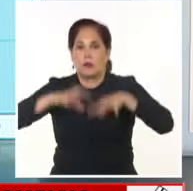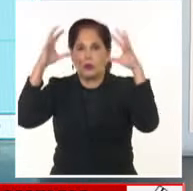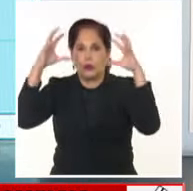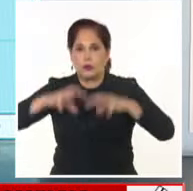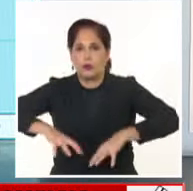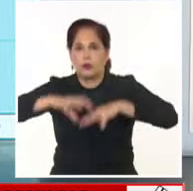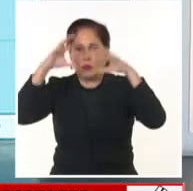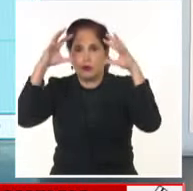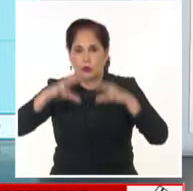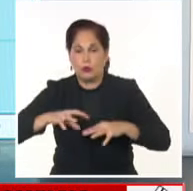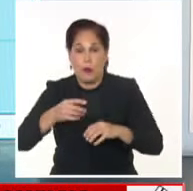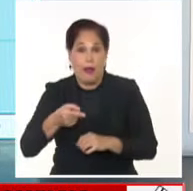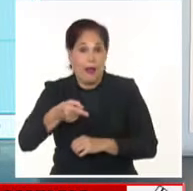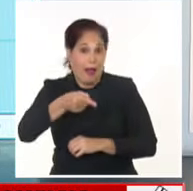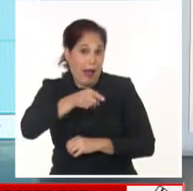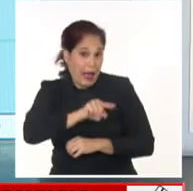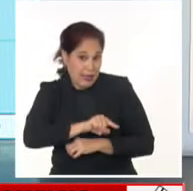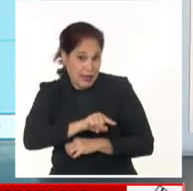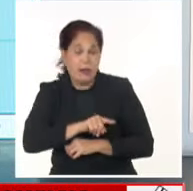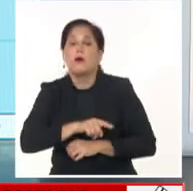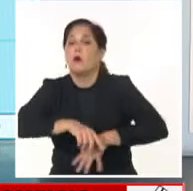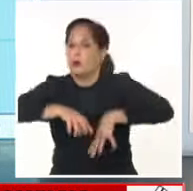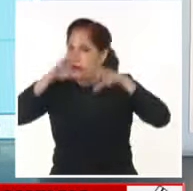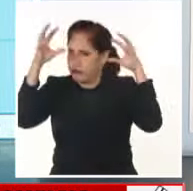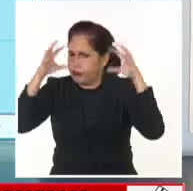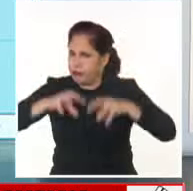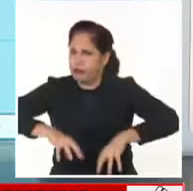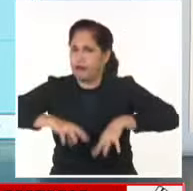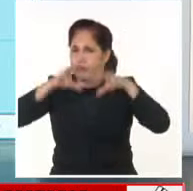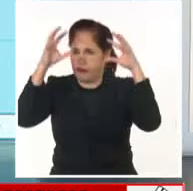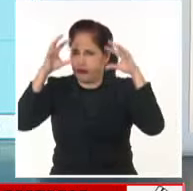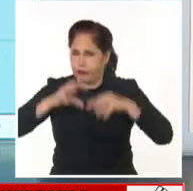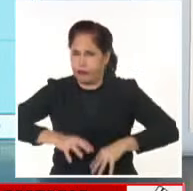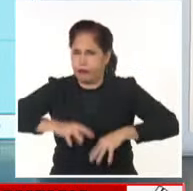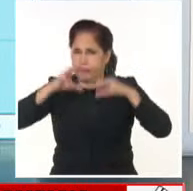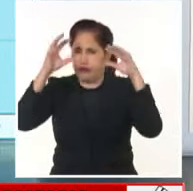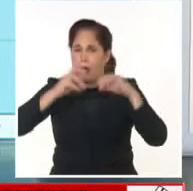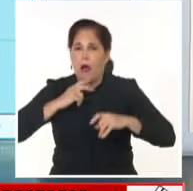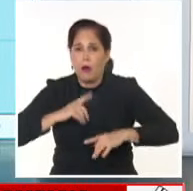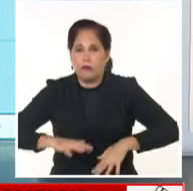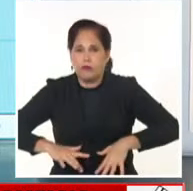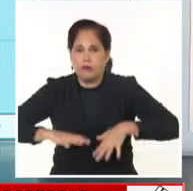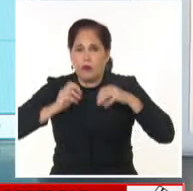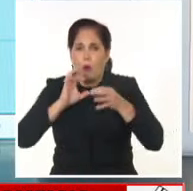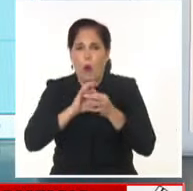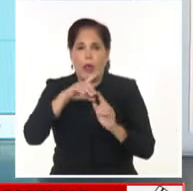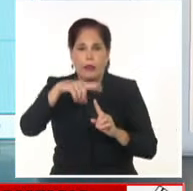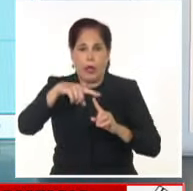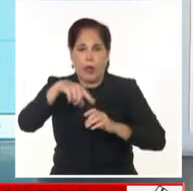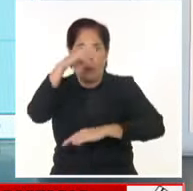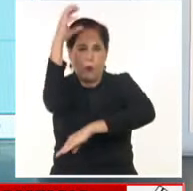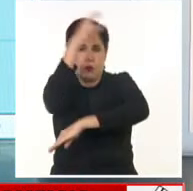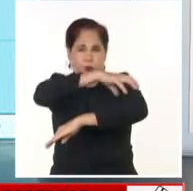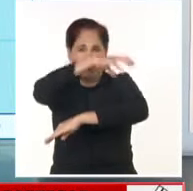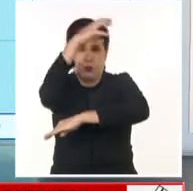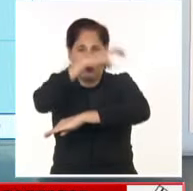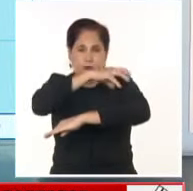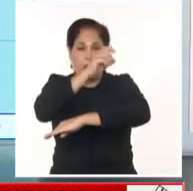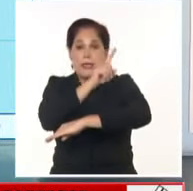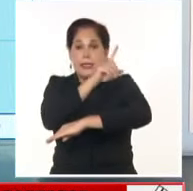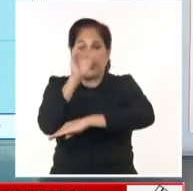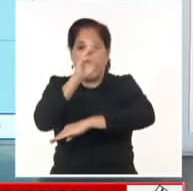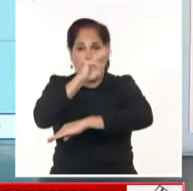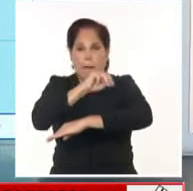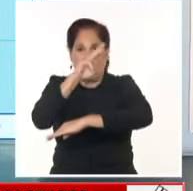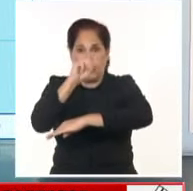porción del territorio, que ayer recibió lluvias fuertes en algunas localidades. Algunos acumulados en la provincia de Guantánamo superaron los 100 milímetros